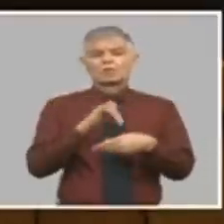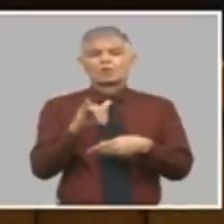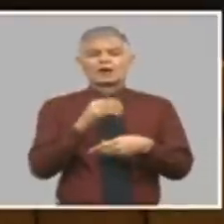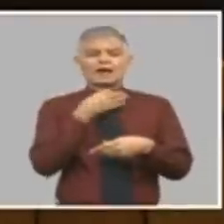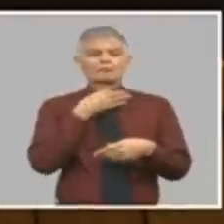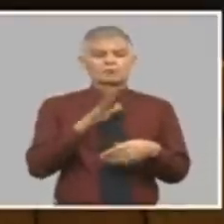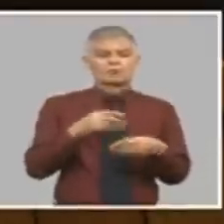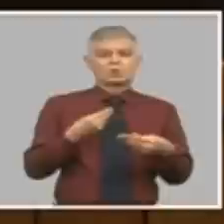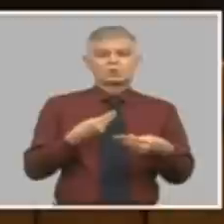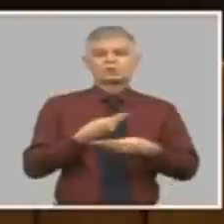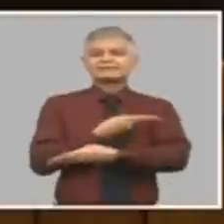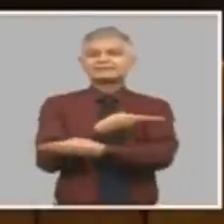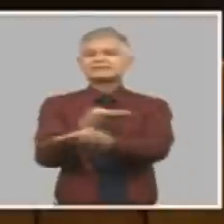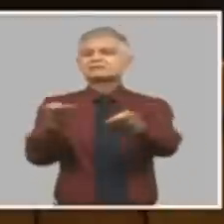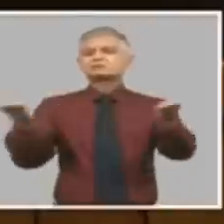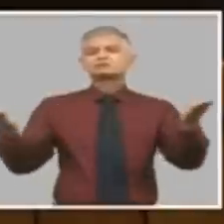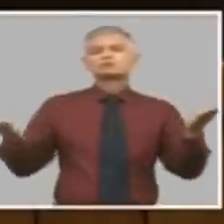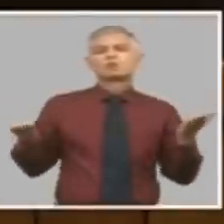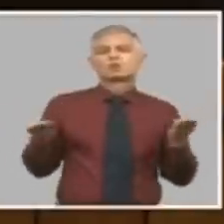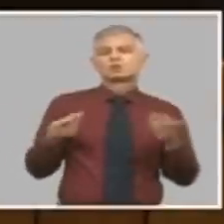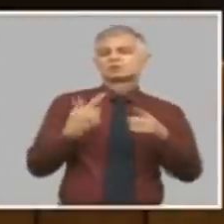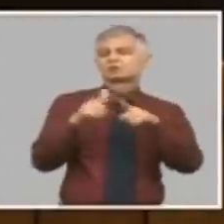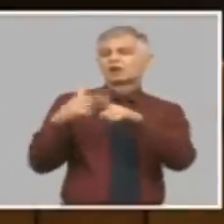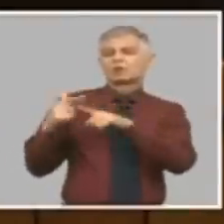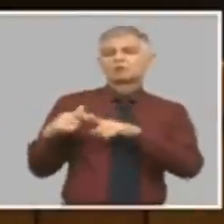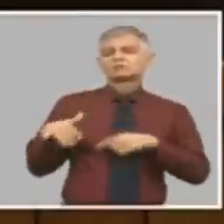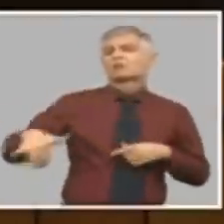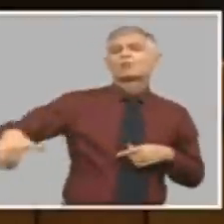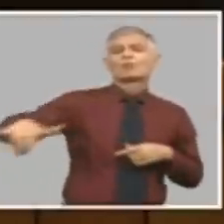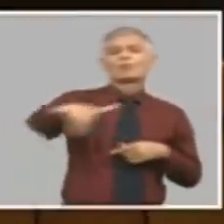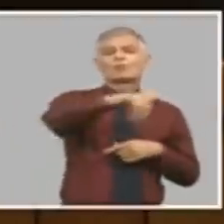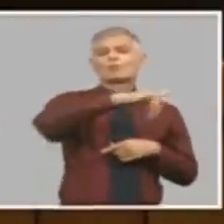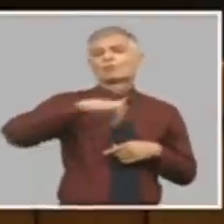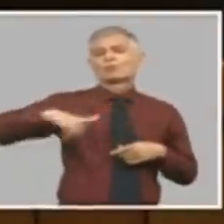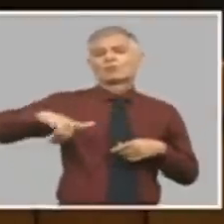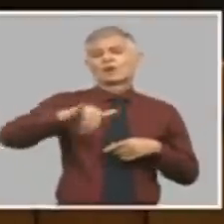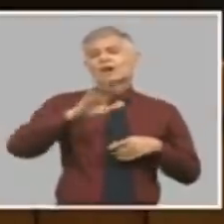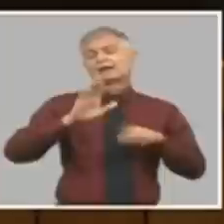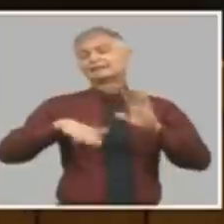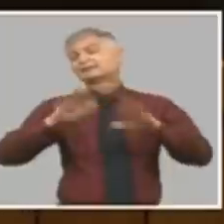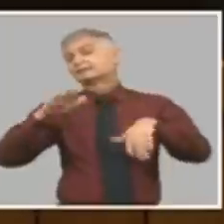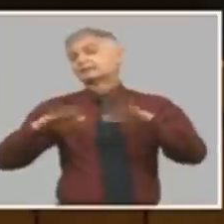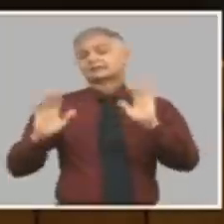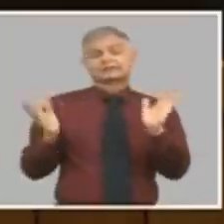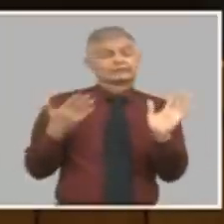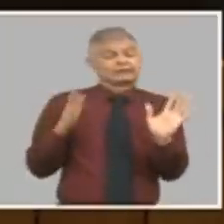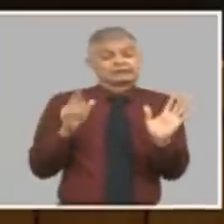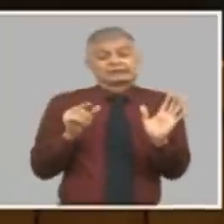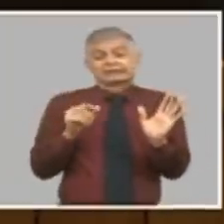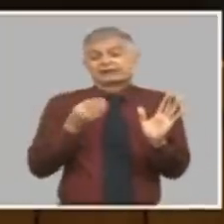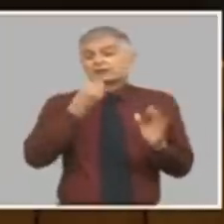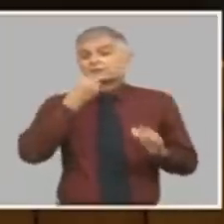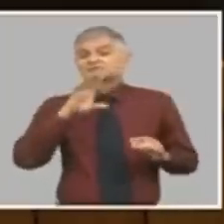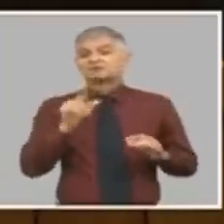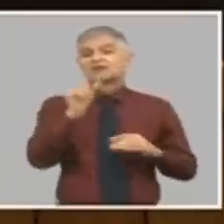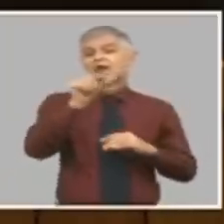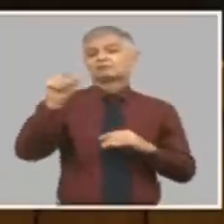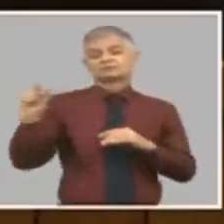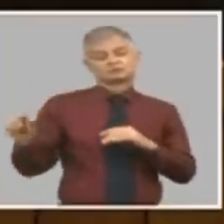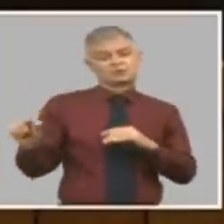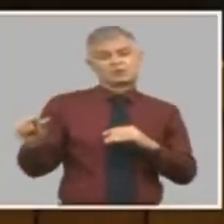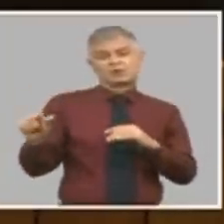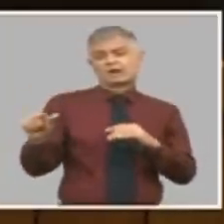independientemente del trabajo aportado por las personas. Todo eso en su momento tuvo total validez,